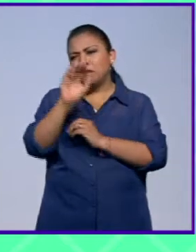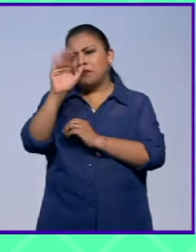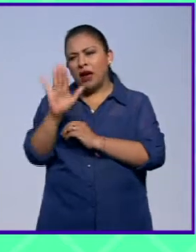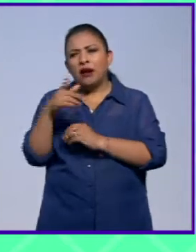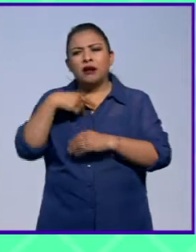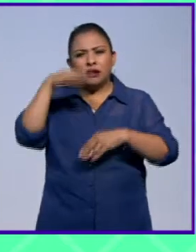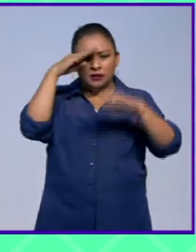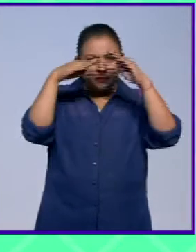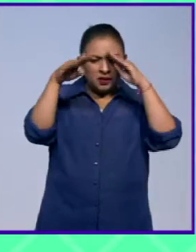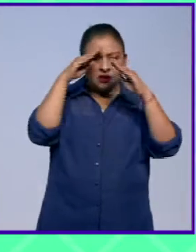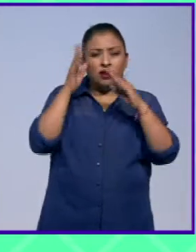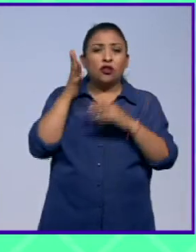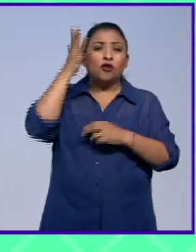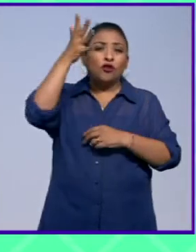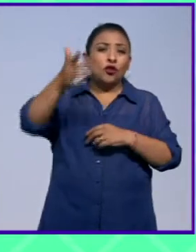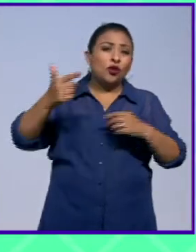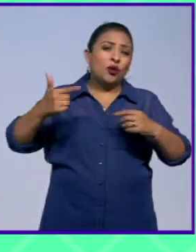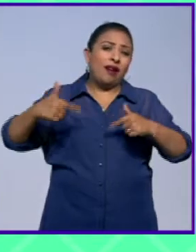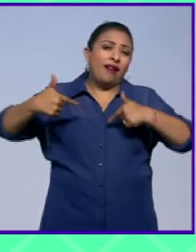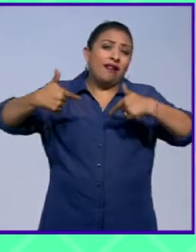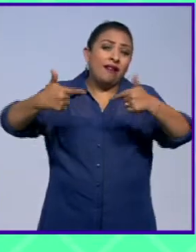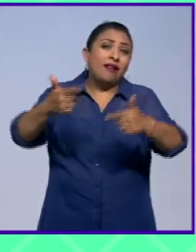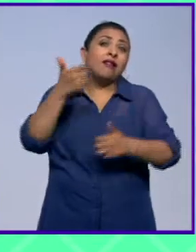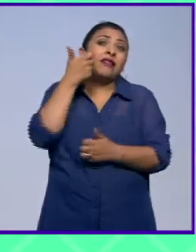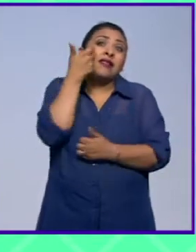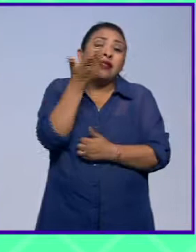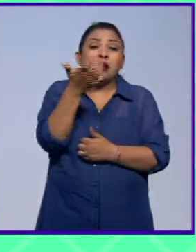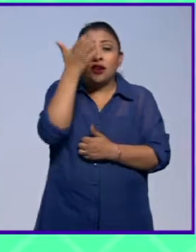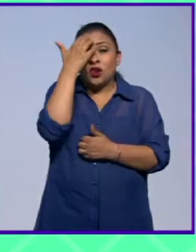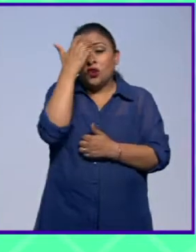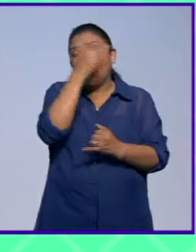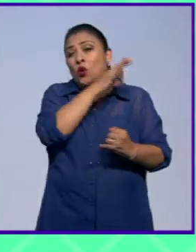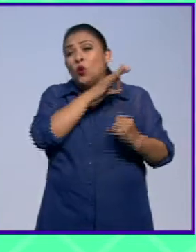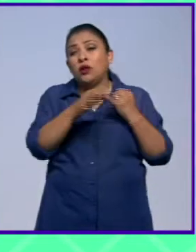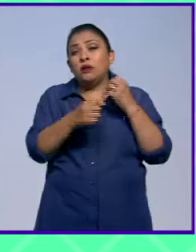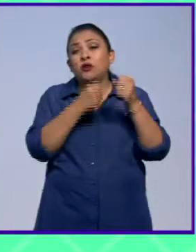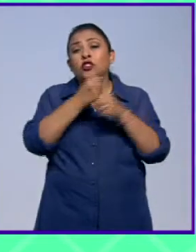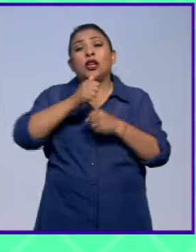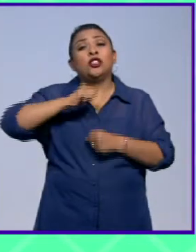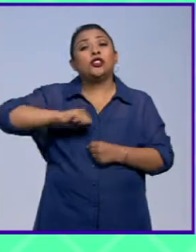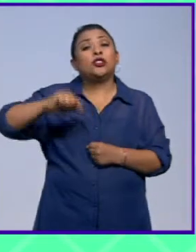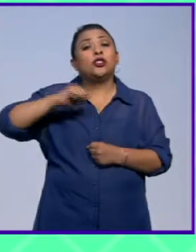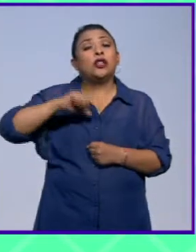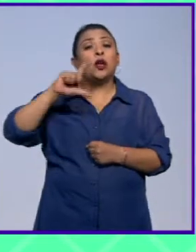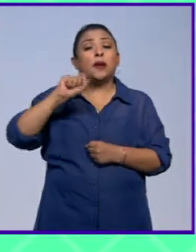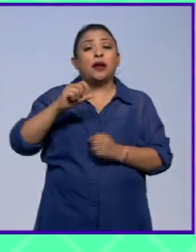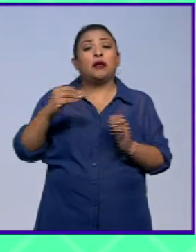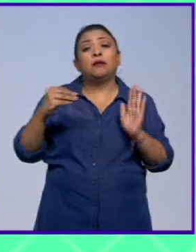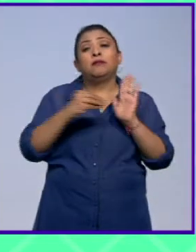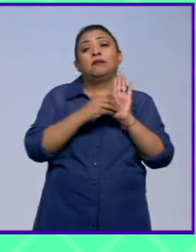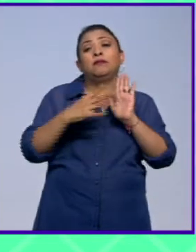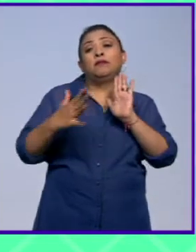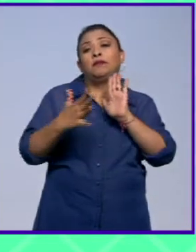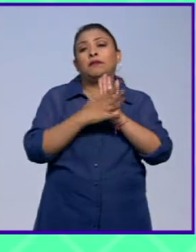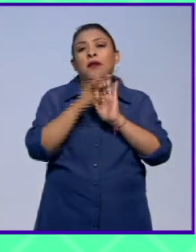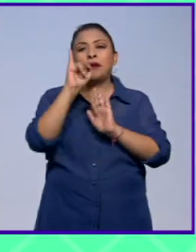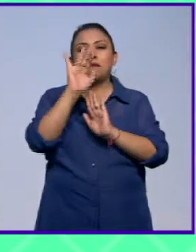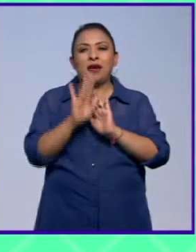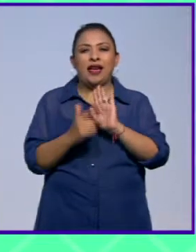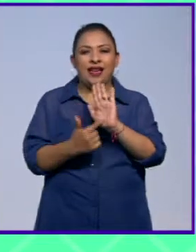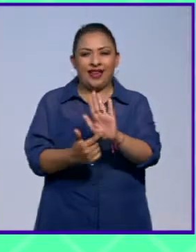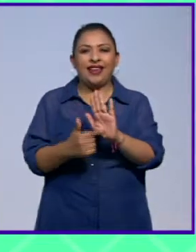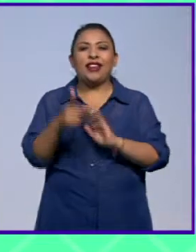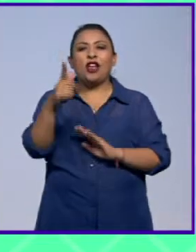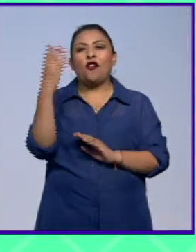pensando precisamente en las futuras generaciones que querrán conocer las últimas décadas del siglo XX plasmadas en imágenes.